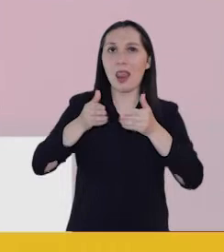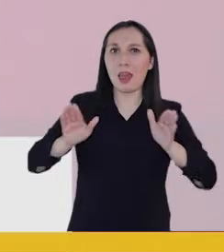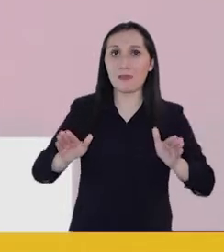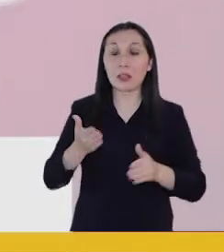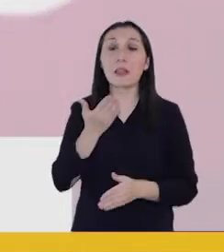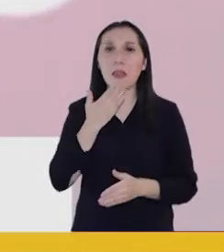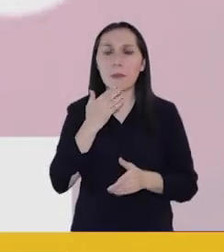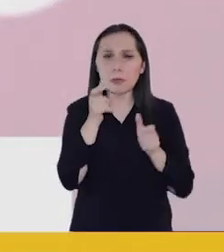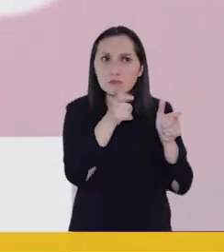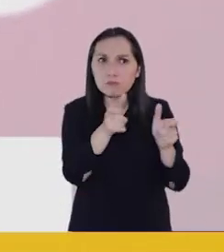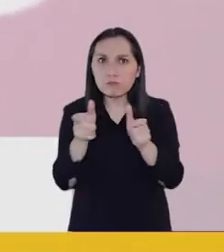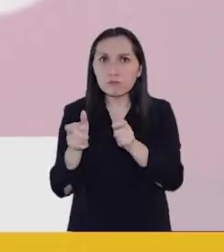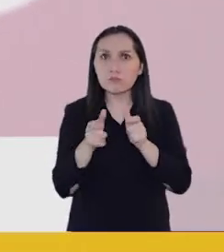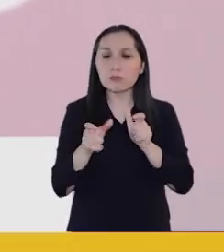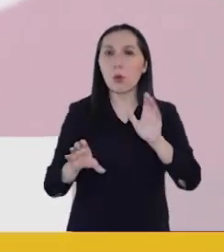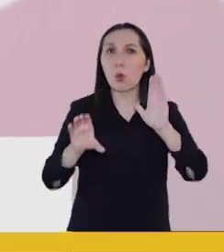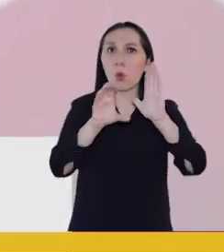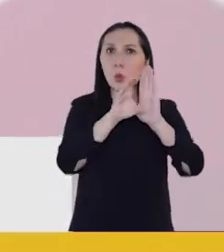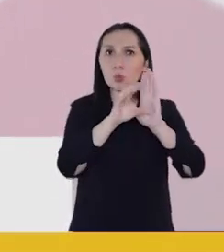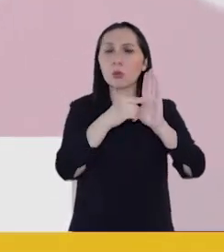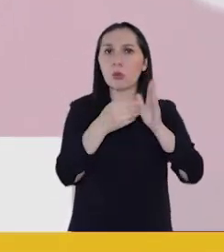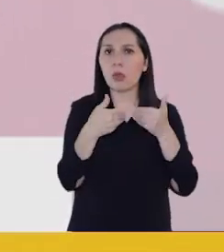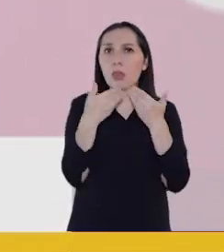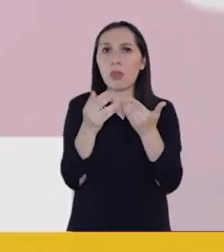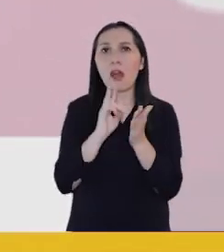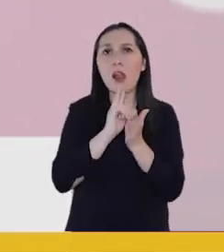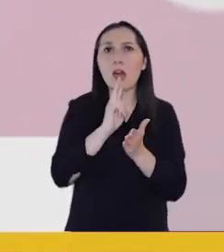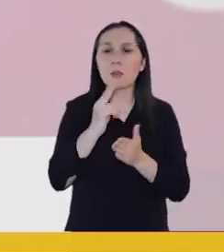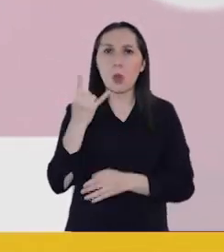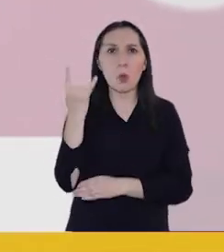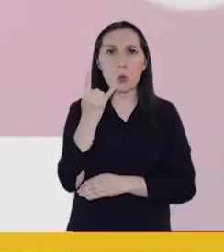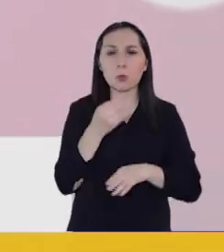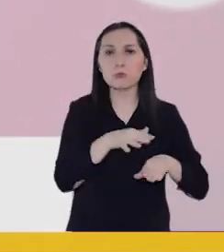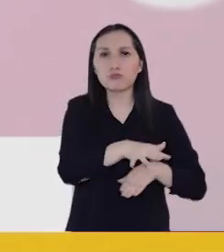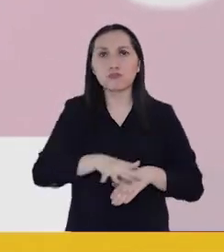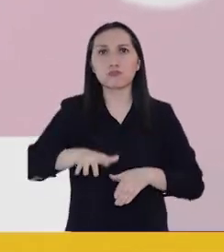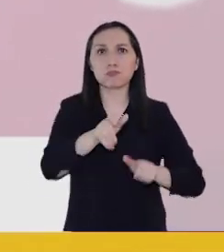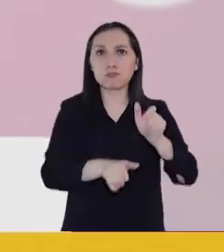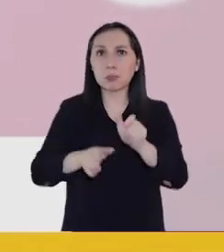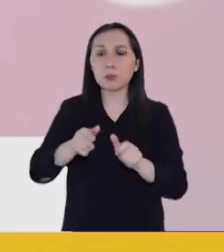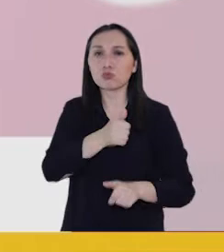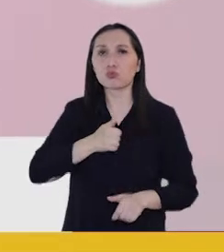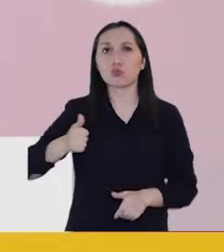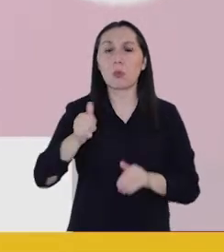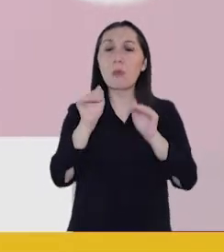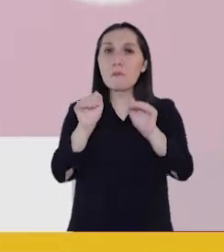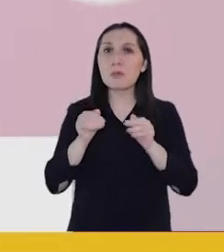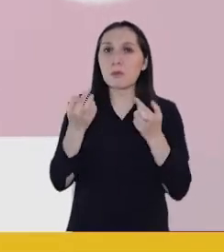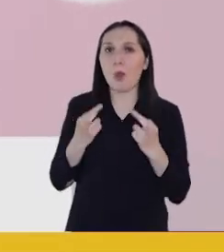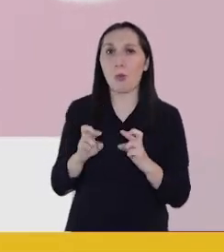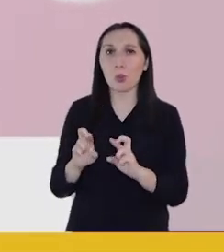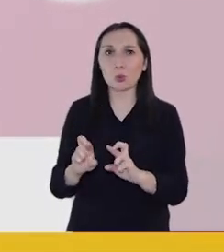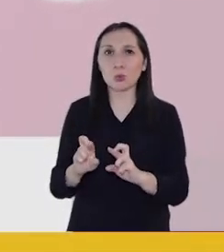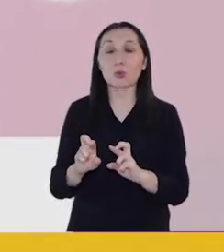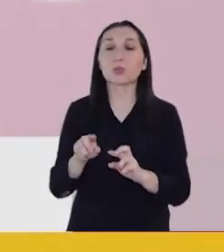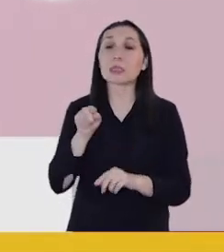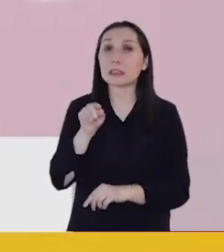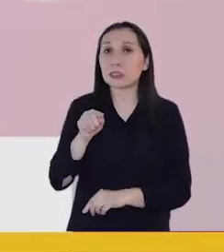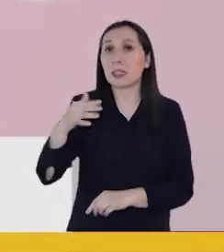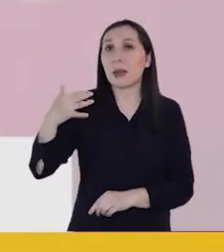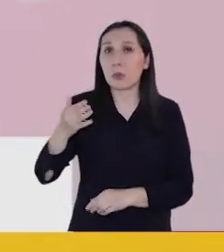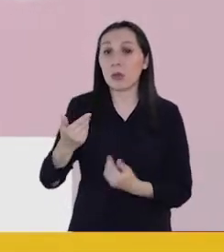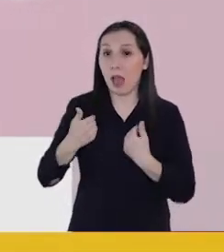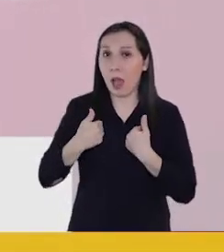y en libertad. También velaré para tener una constitución que dé respuesta a las urgencias sociales. Donde todos tengamos las mismas oportunidades.